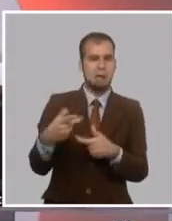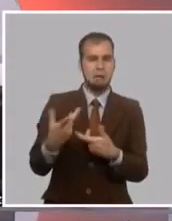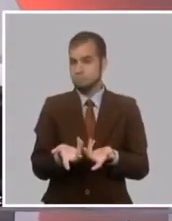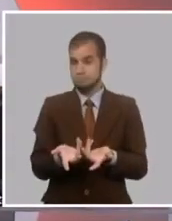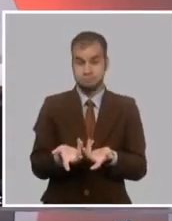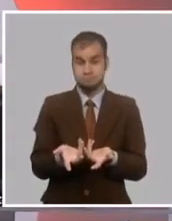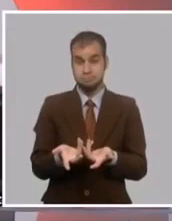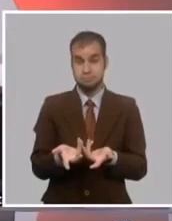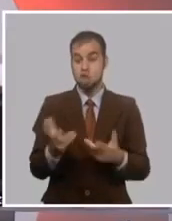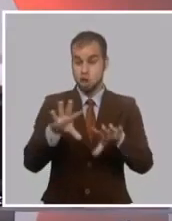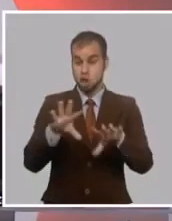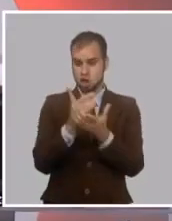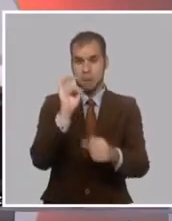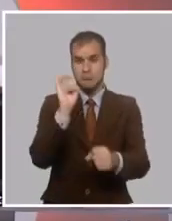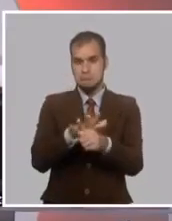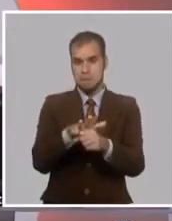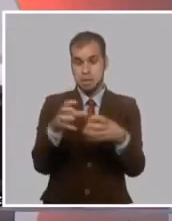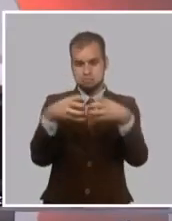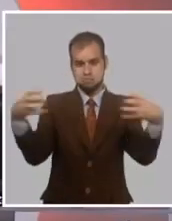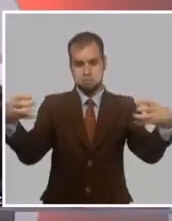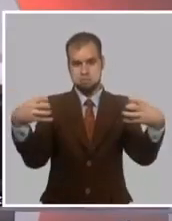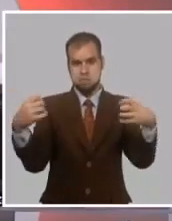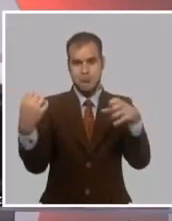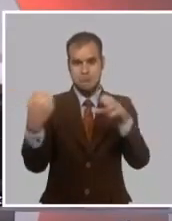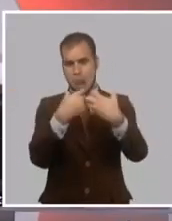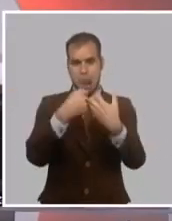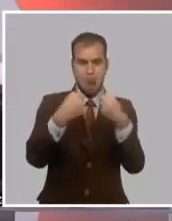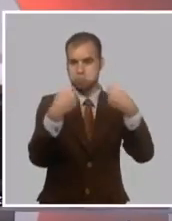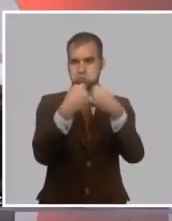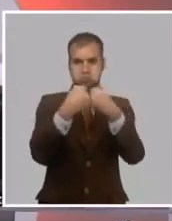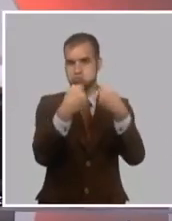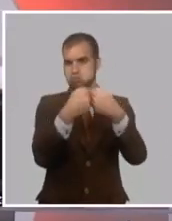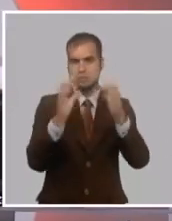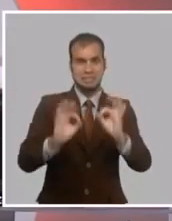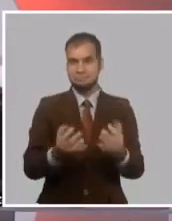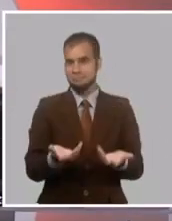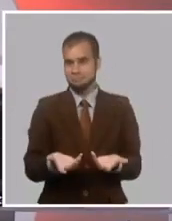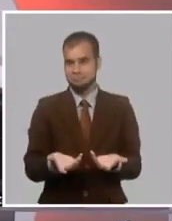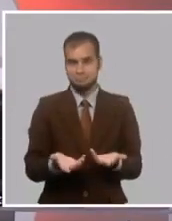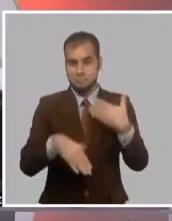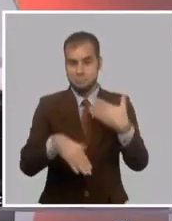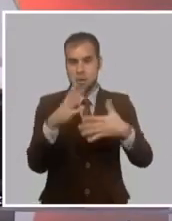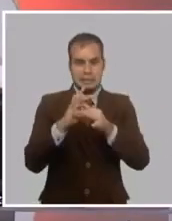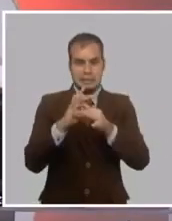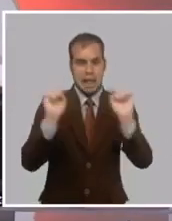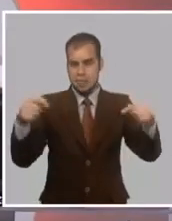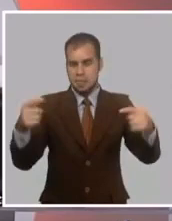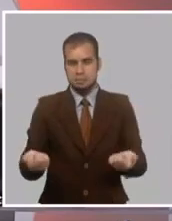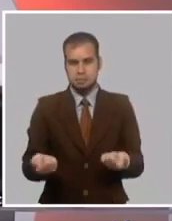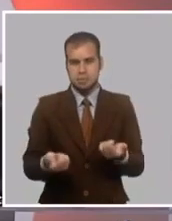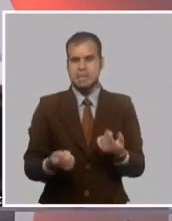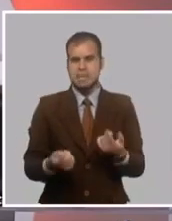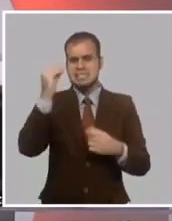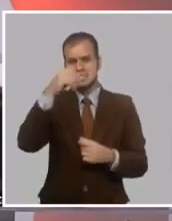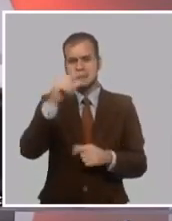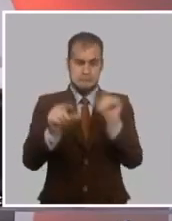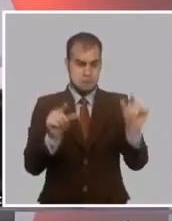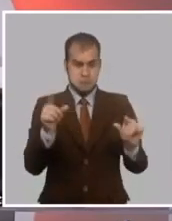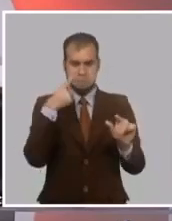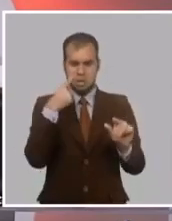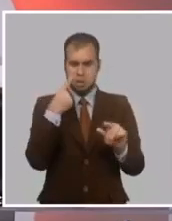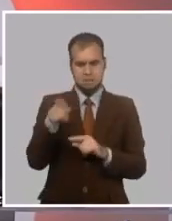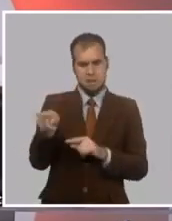esto, desde luego, contribuye a mantener divisiones, a mantener puntos de vista encontrados e inclusive a veces a levantar diferencias en el orden personal